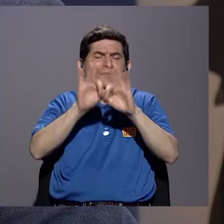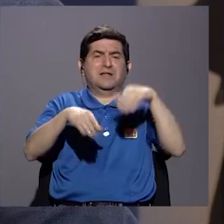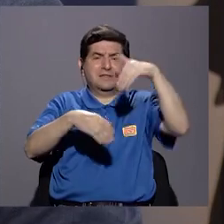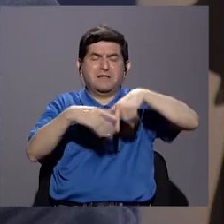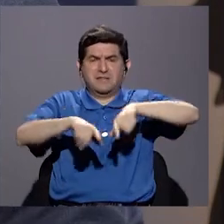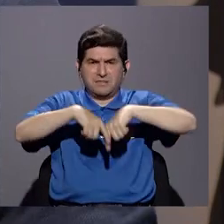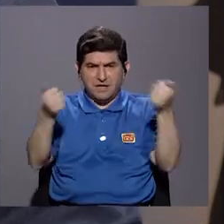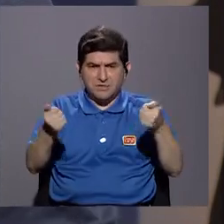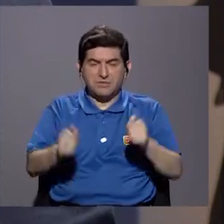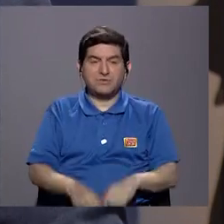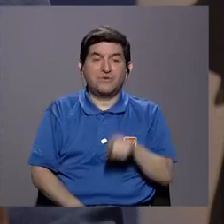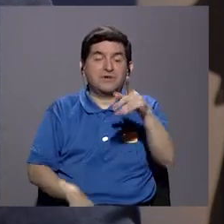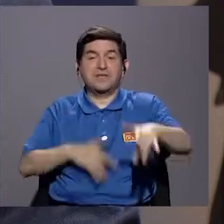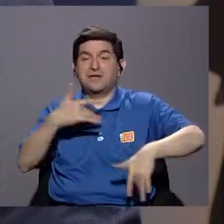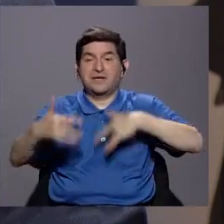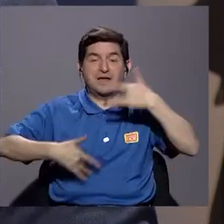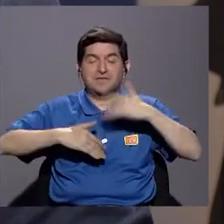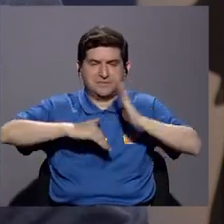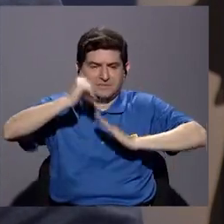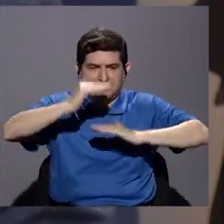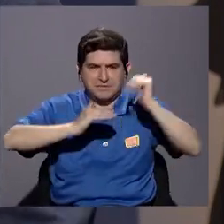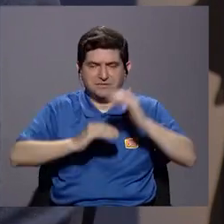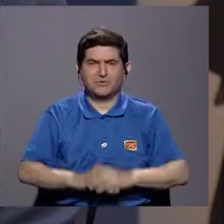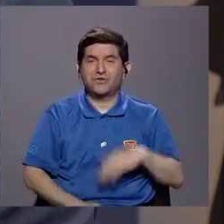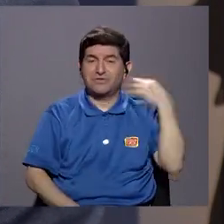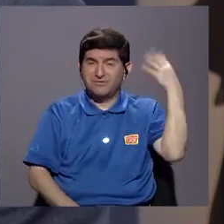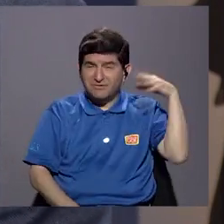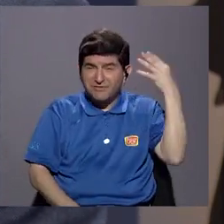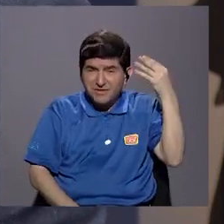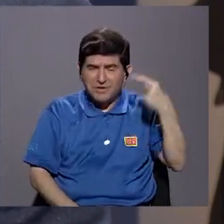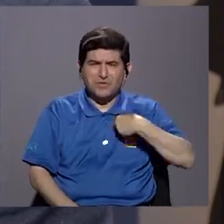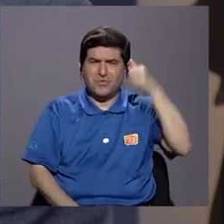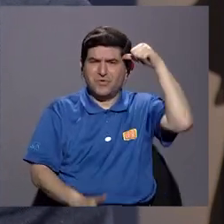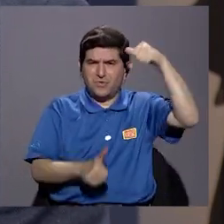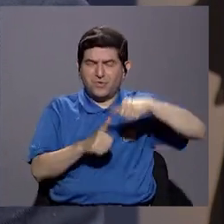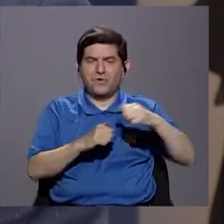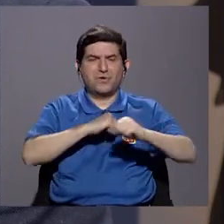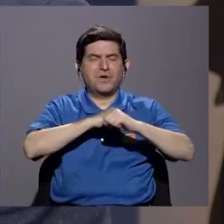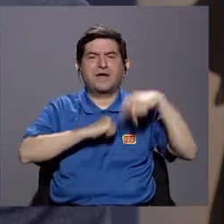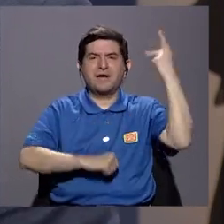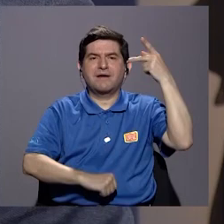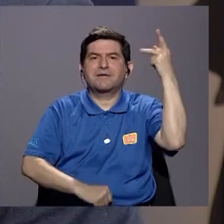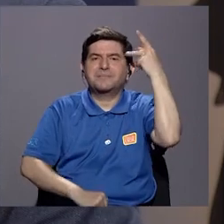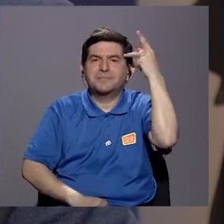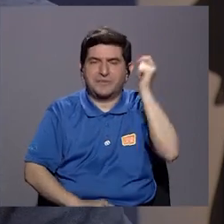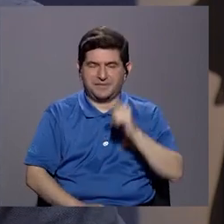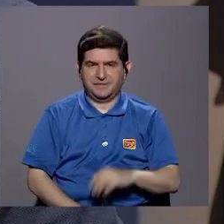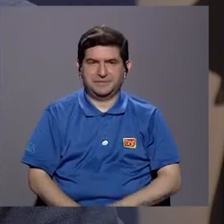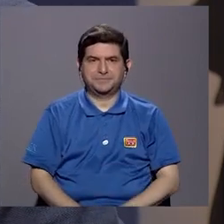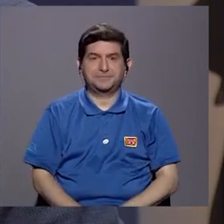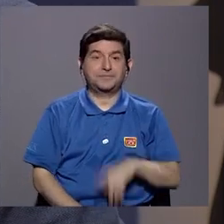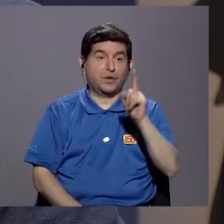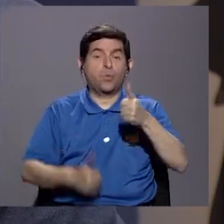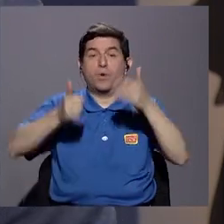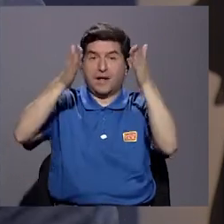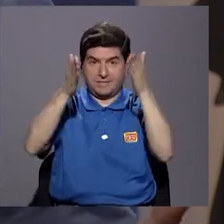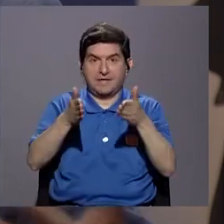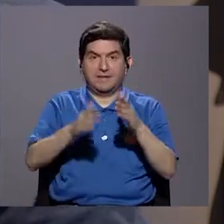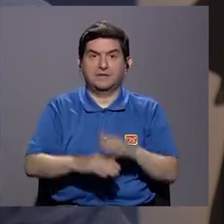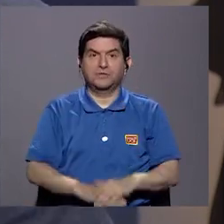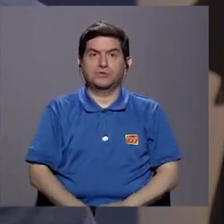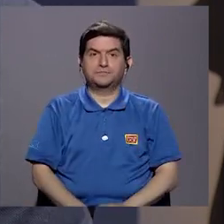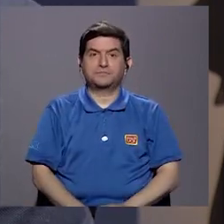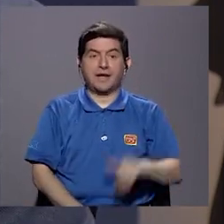prensa. Entonces, claro, se va creando y se fue creando esa sensación. Imagínese usted lo ridículo que fue esto, que yo recuerdo en la campaña política a uno de los